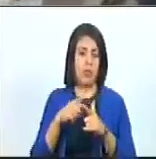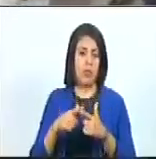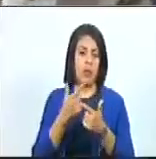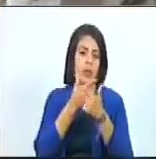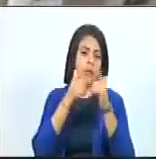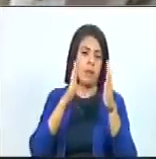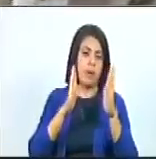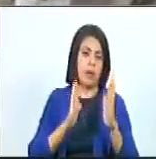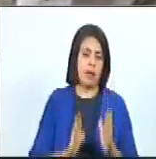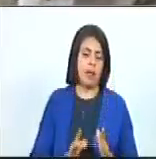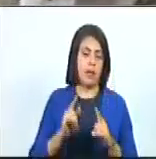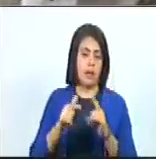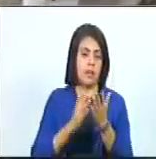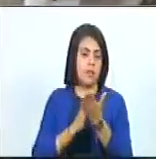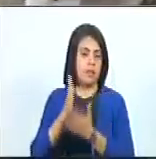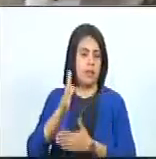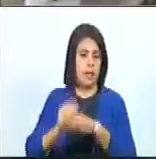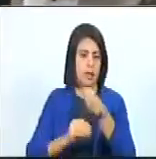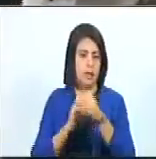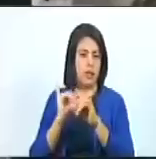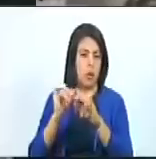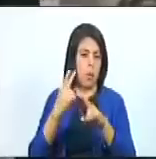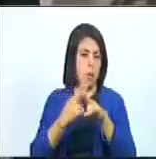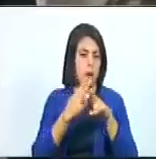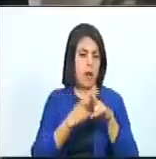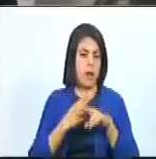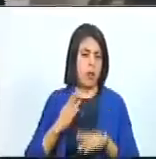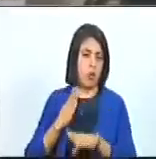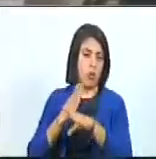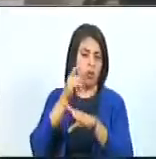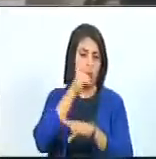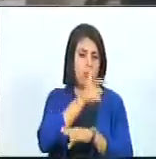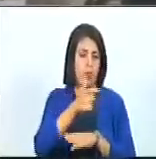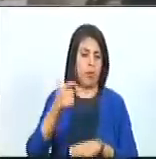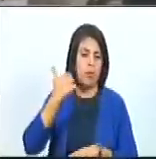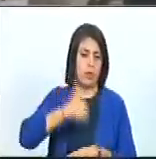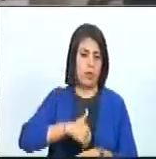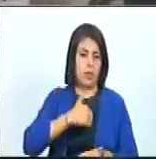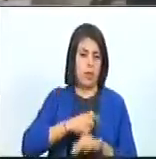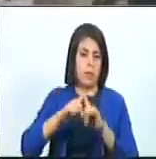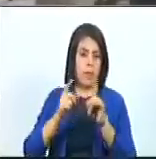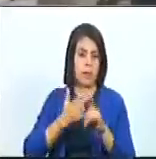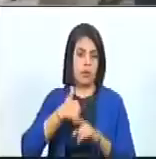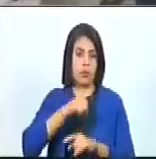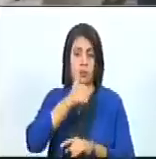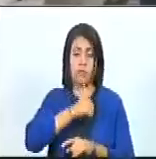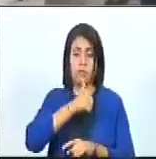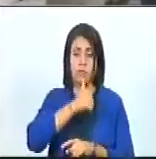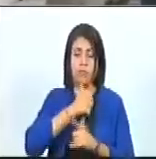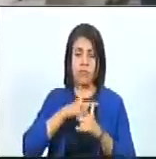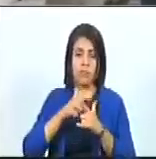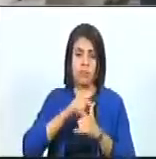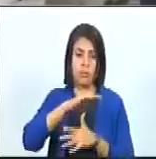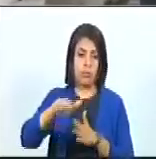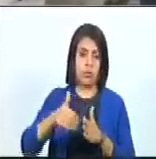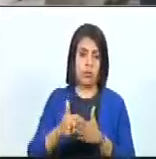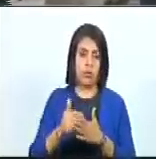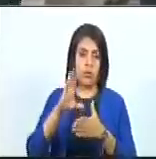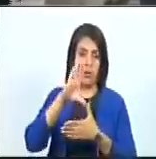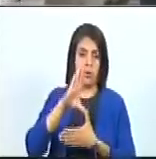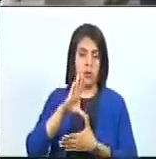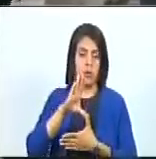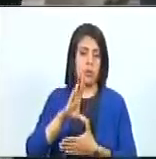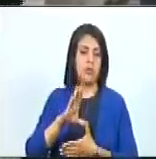neoliberalismo se sigue tejiendo esa amenaza en contra del pueblo argentino. Pero estamos resistiendo en toda nuestra América